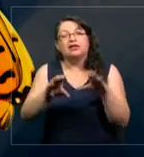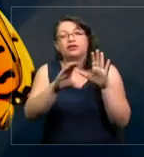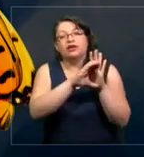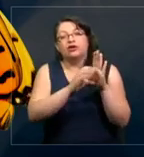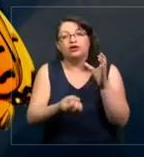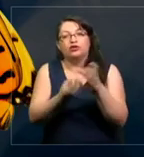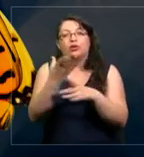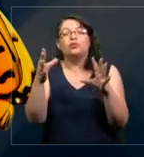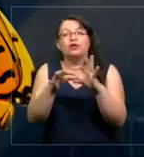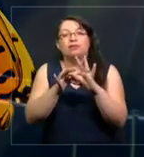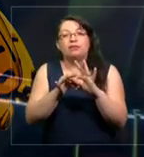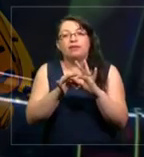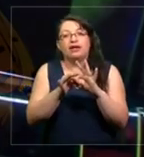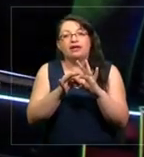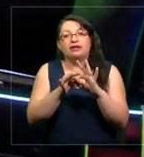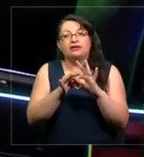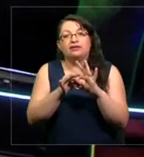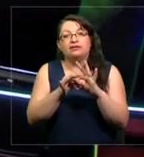Muchas gracias.